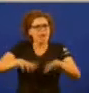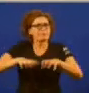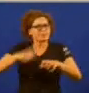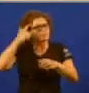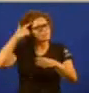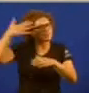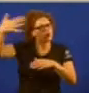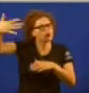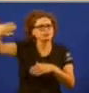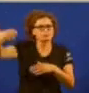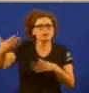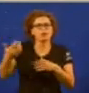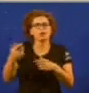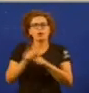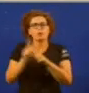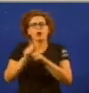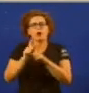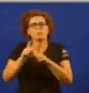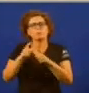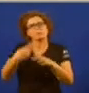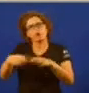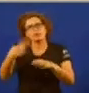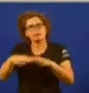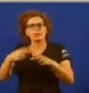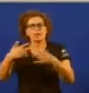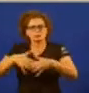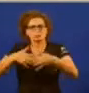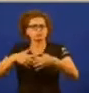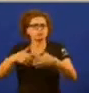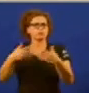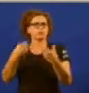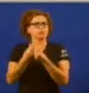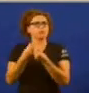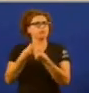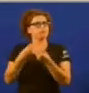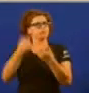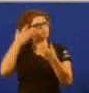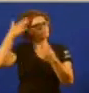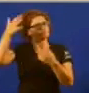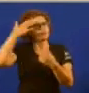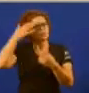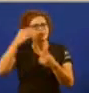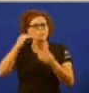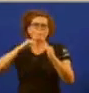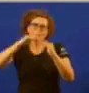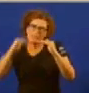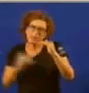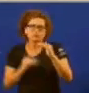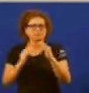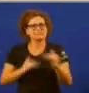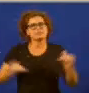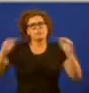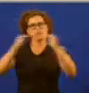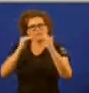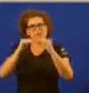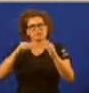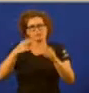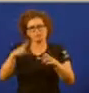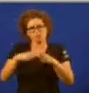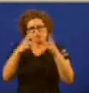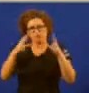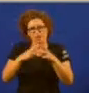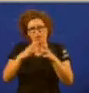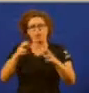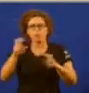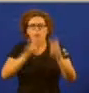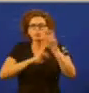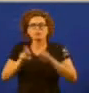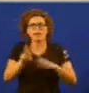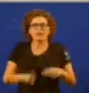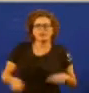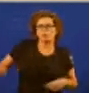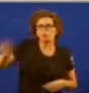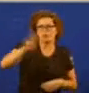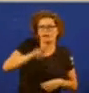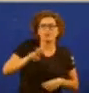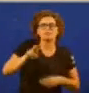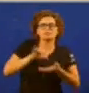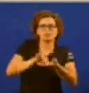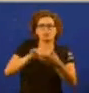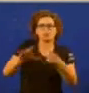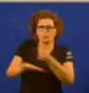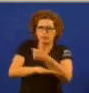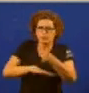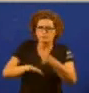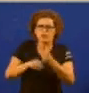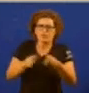e unha política industrial digna de ese nome con reducción das desigualdades sociais para reconstruir os servicios básicos para dar